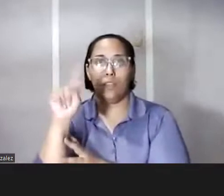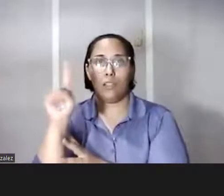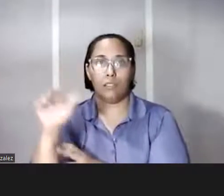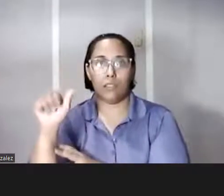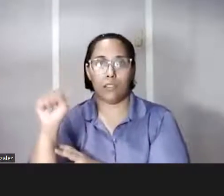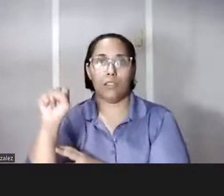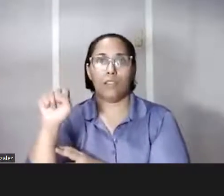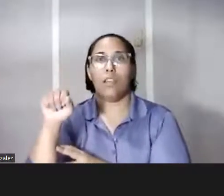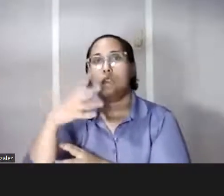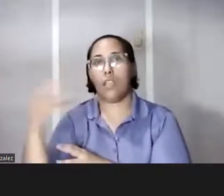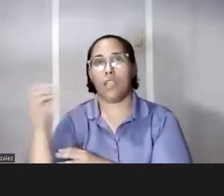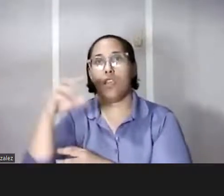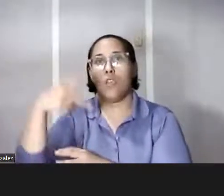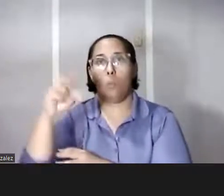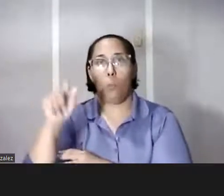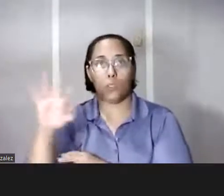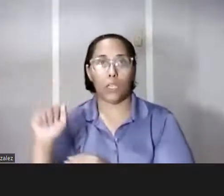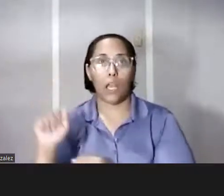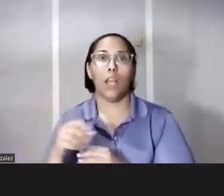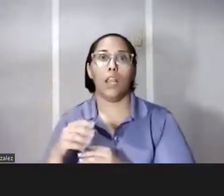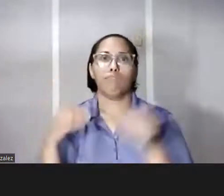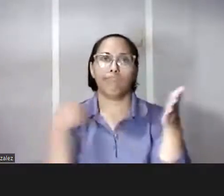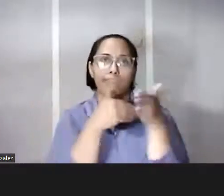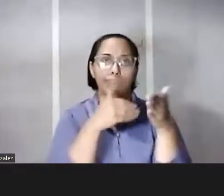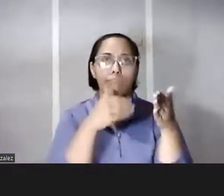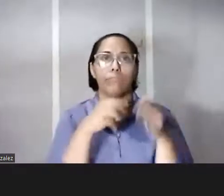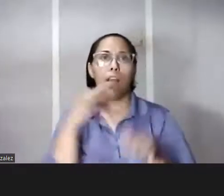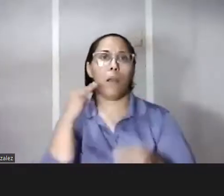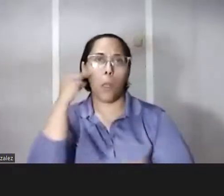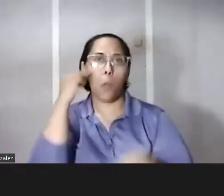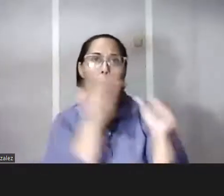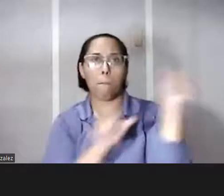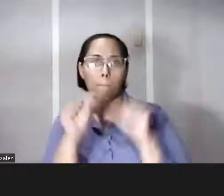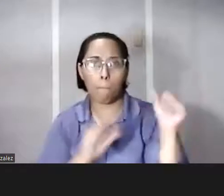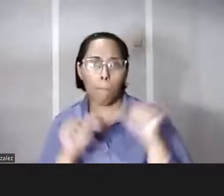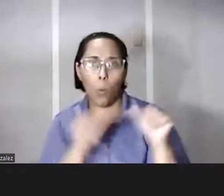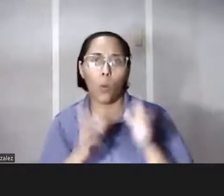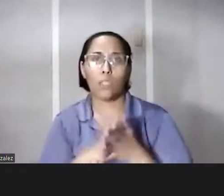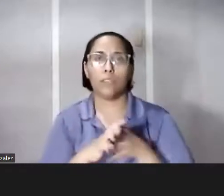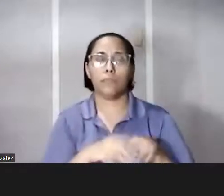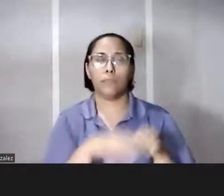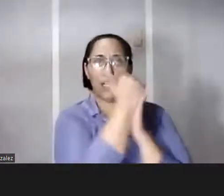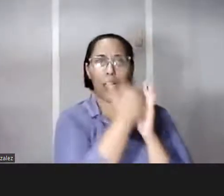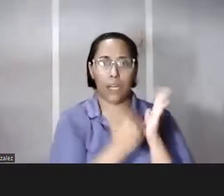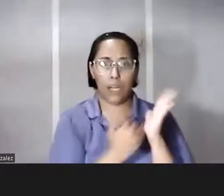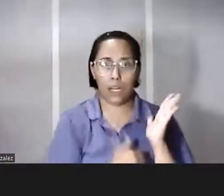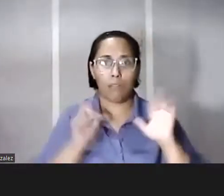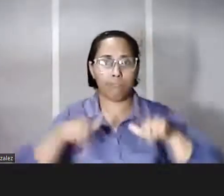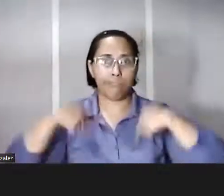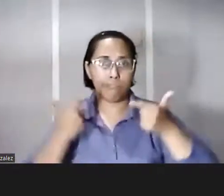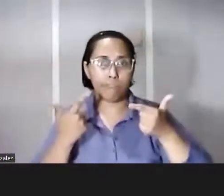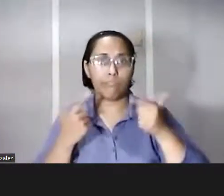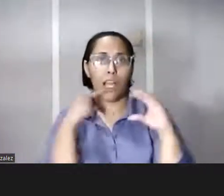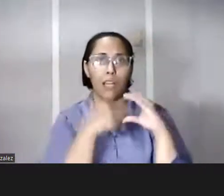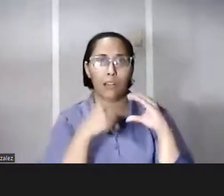cerca del Mayagüez pues mira si este caballero luego quiere escribirme su dirección mi correo electrónico